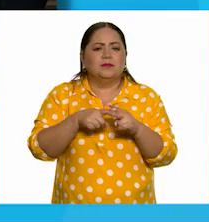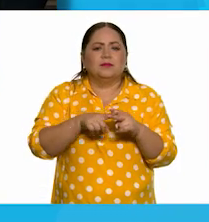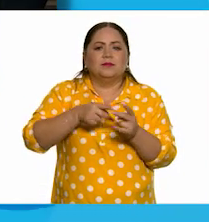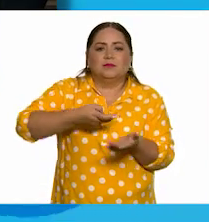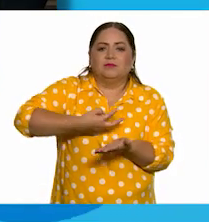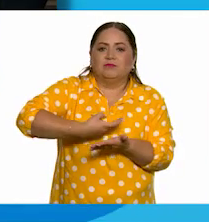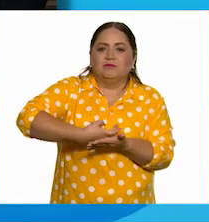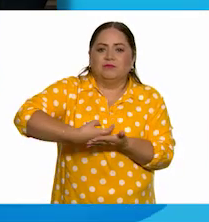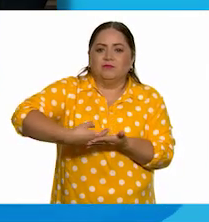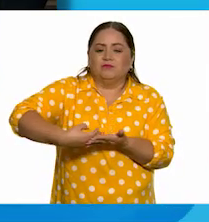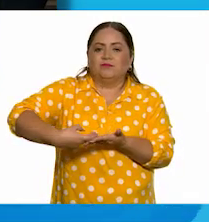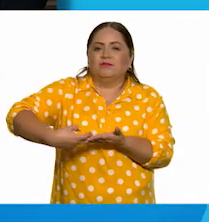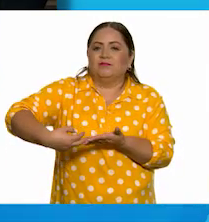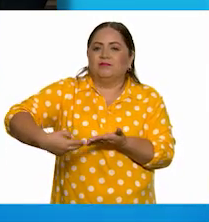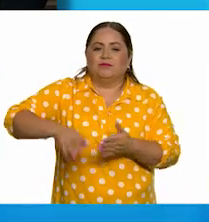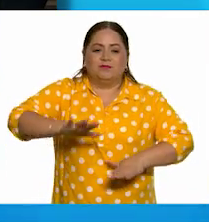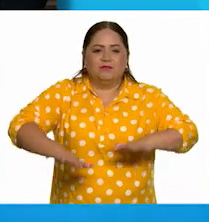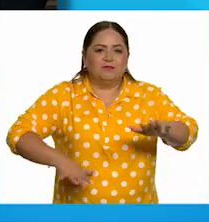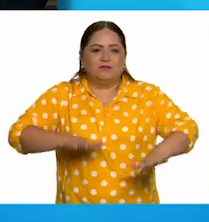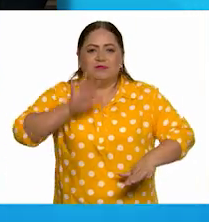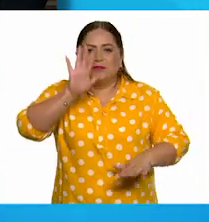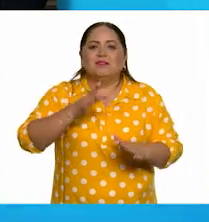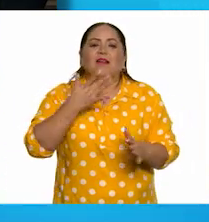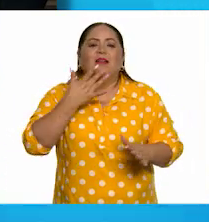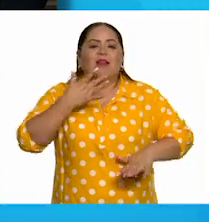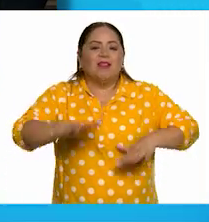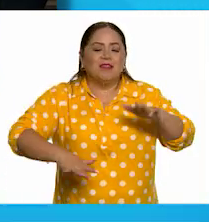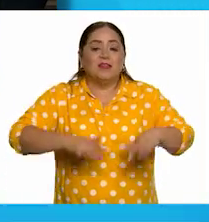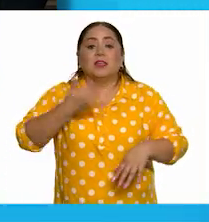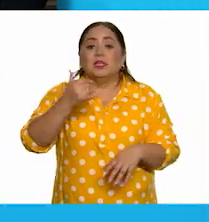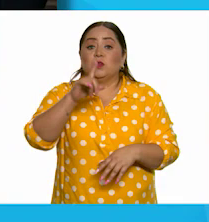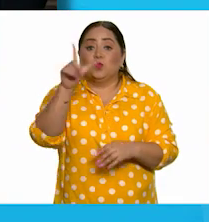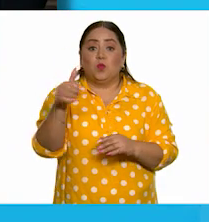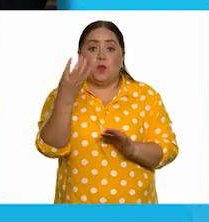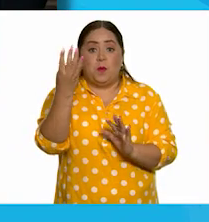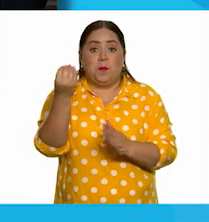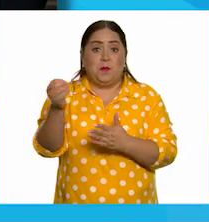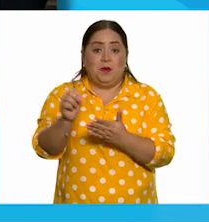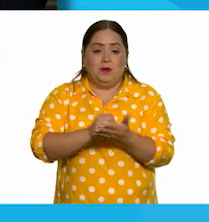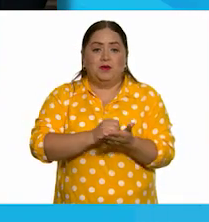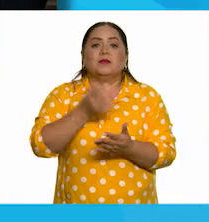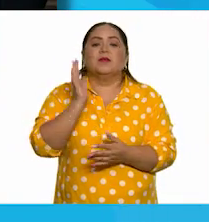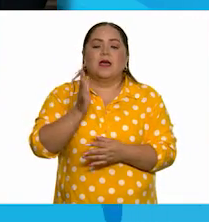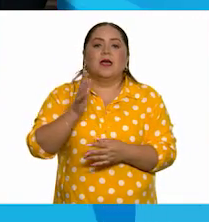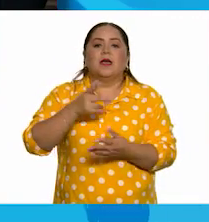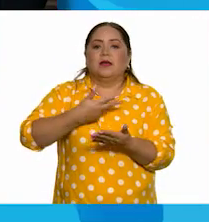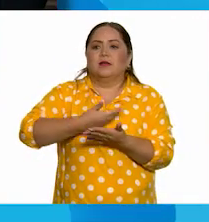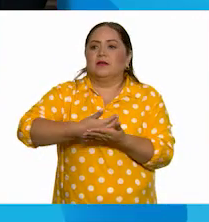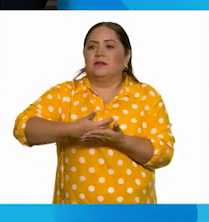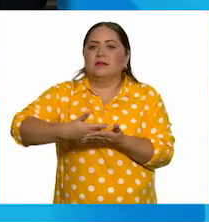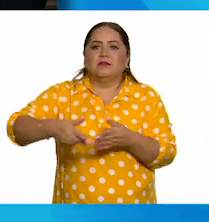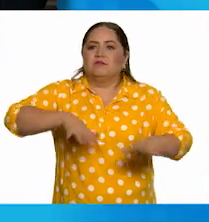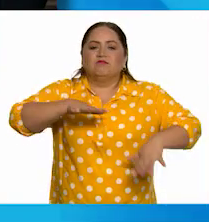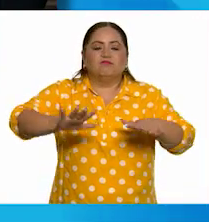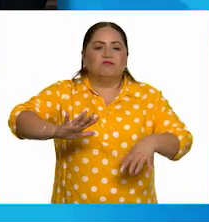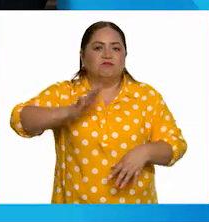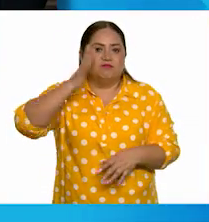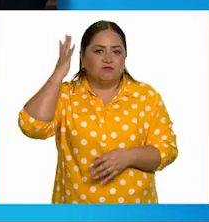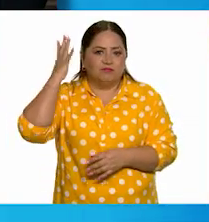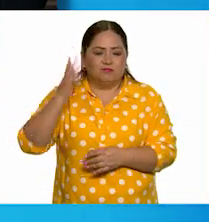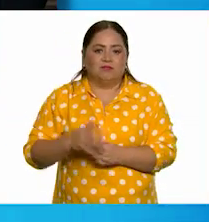gastear, arrastrándome como lagartija. Y a los nueve meses gasteaba en los cuatro puntos.